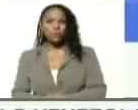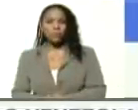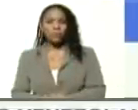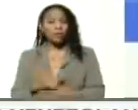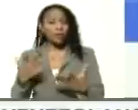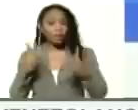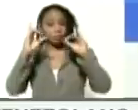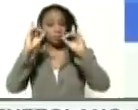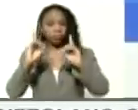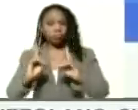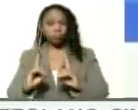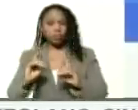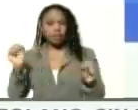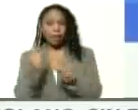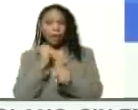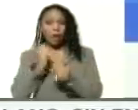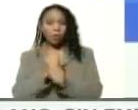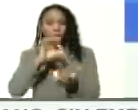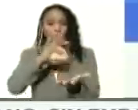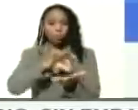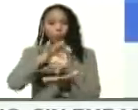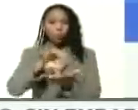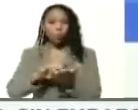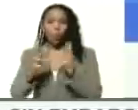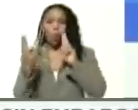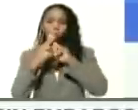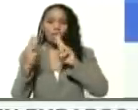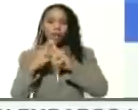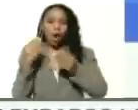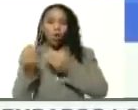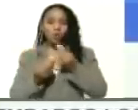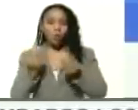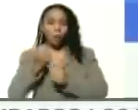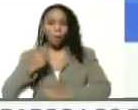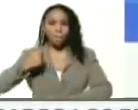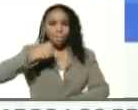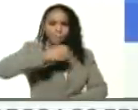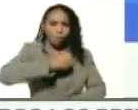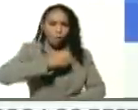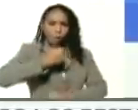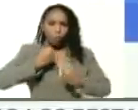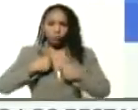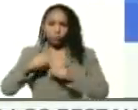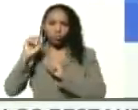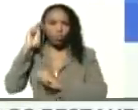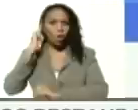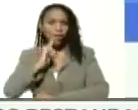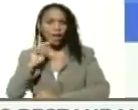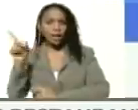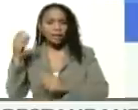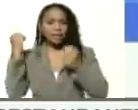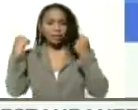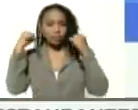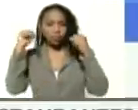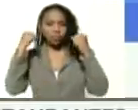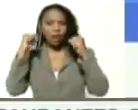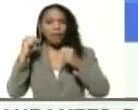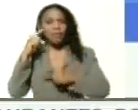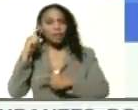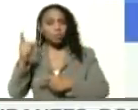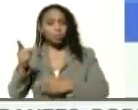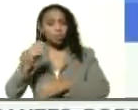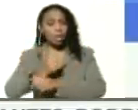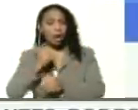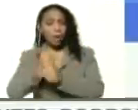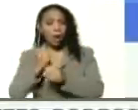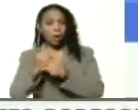las decididas operaciones tácticas conocidas como escudo bolivariano, que en el ejercicio de sus facultades y en apego